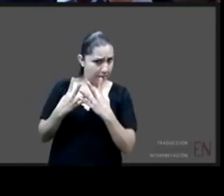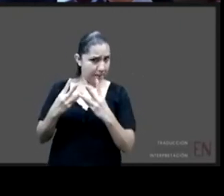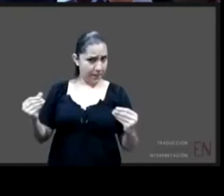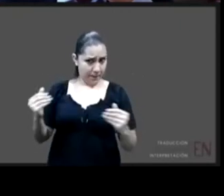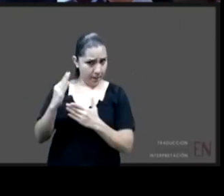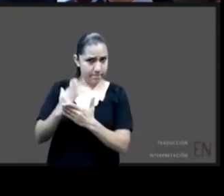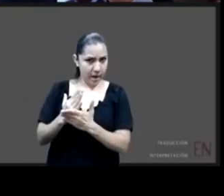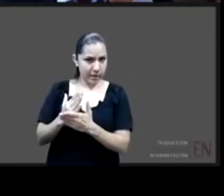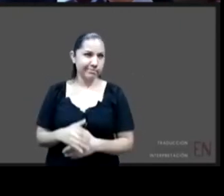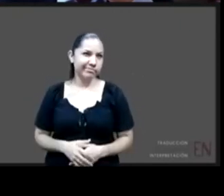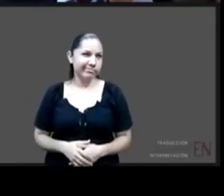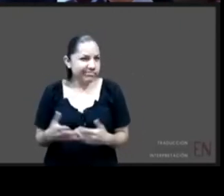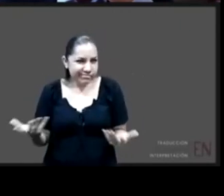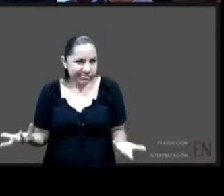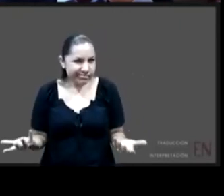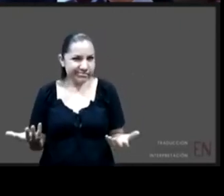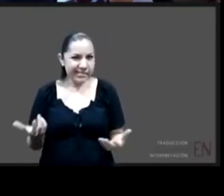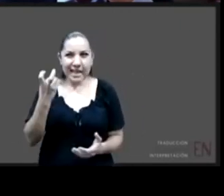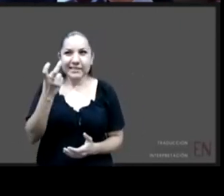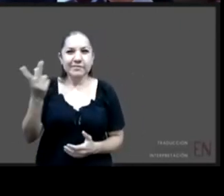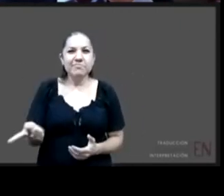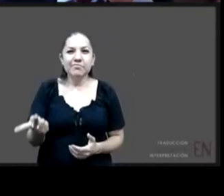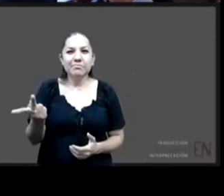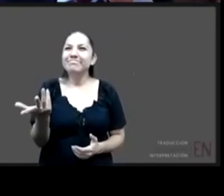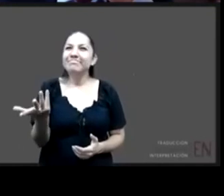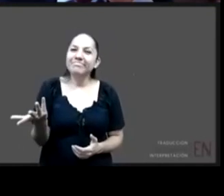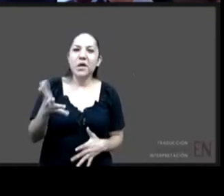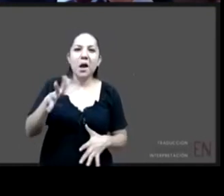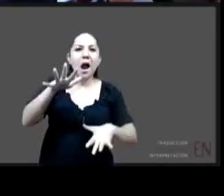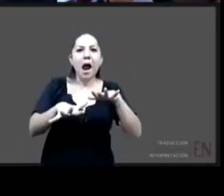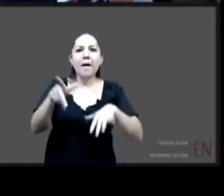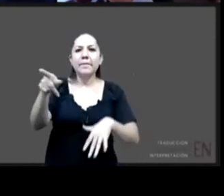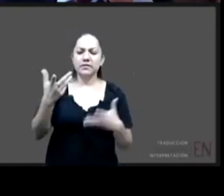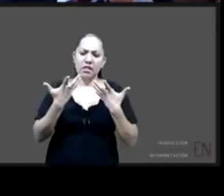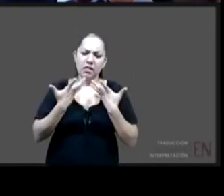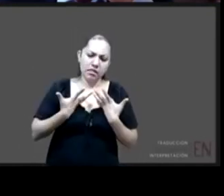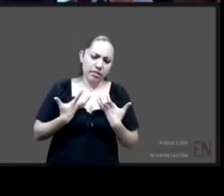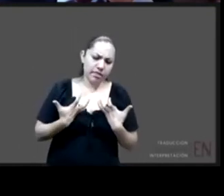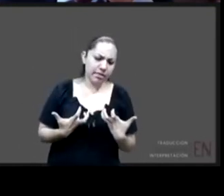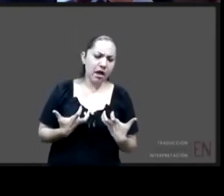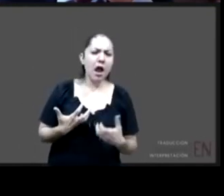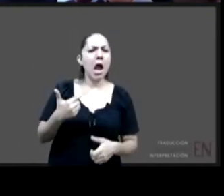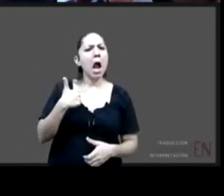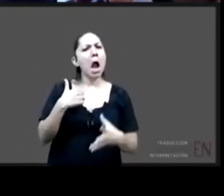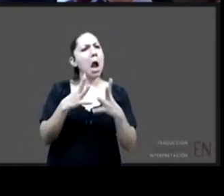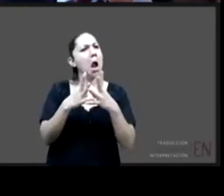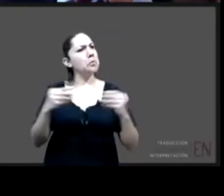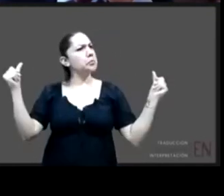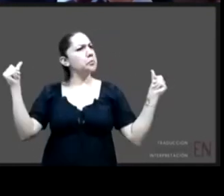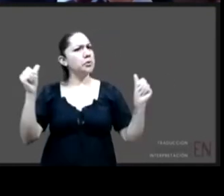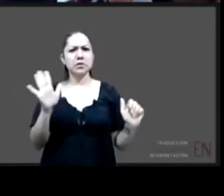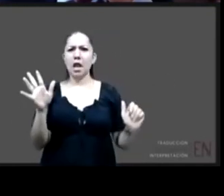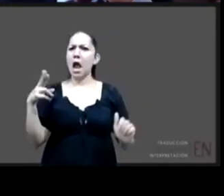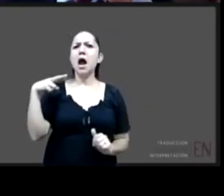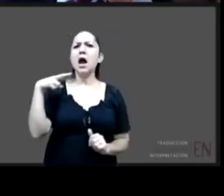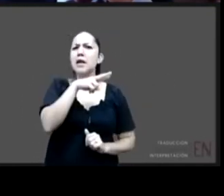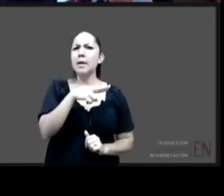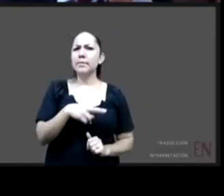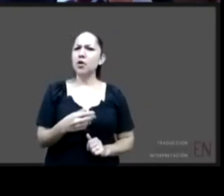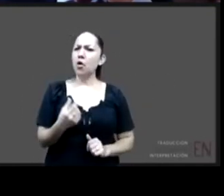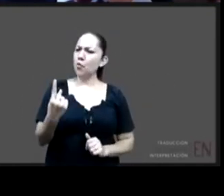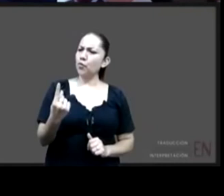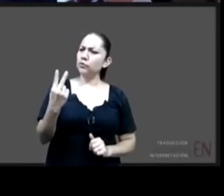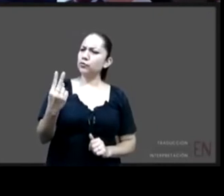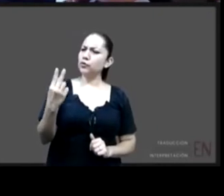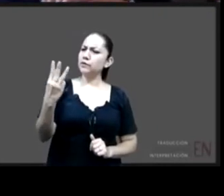duelos que van a lo largo del ciclo de la vida que no es un, dos, tres, cuatro palomita ya elaboraron y así ponen a veces